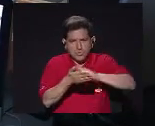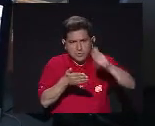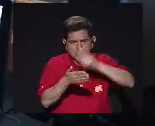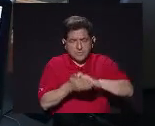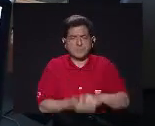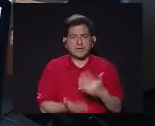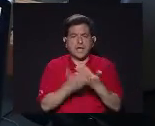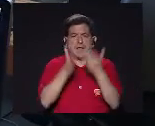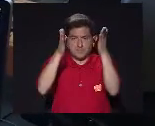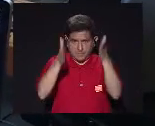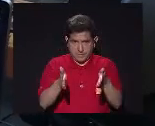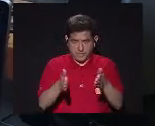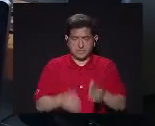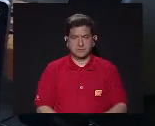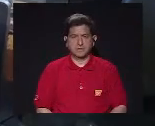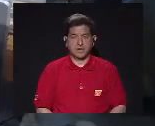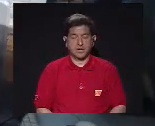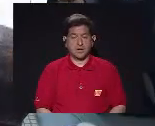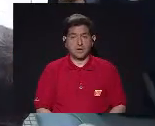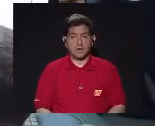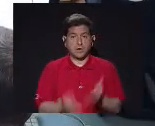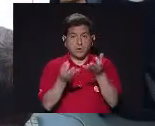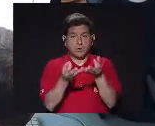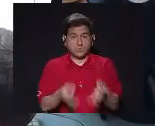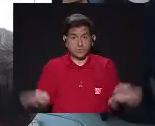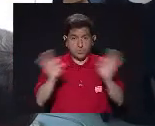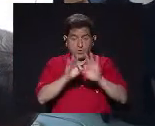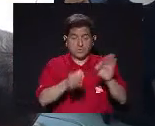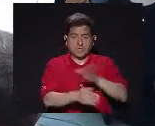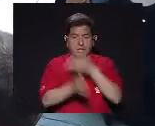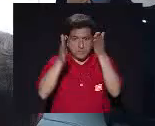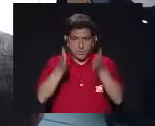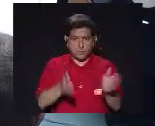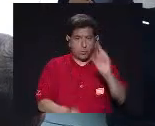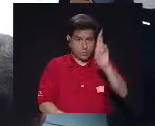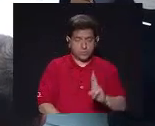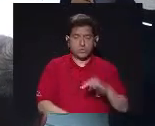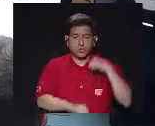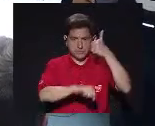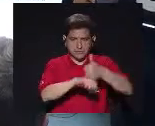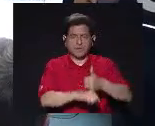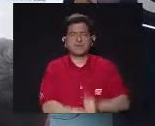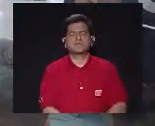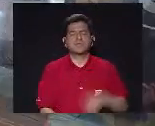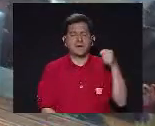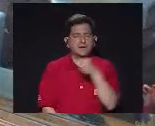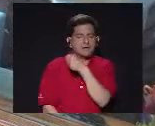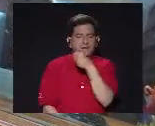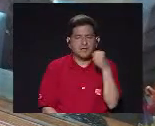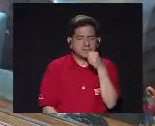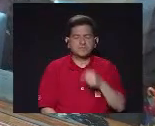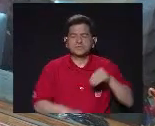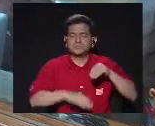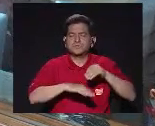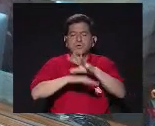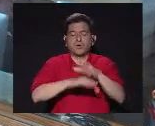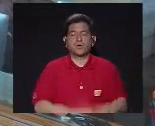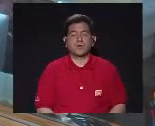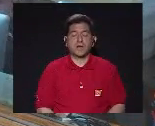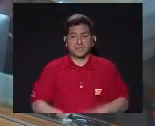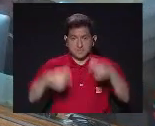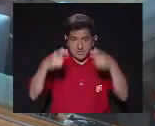poemas Escritos por privados de libertad Y destacados músicos costarricenses Crearon inspiradoras canciones